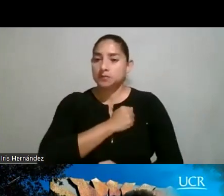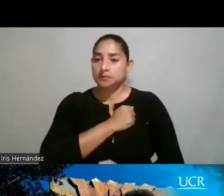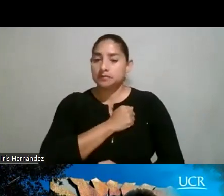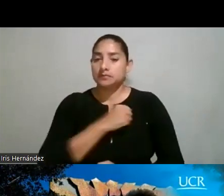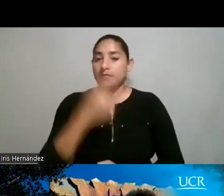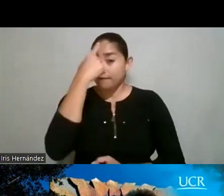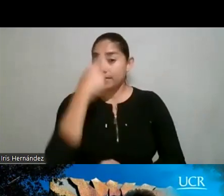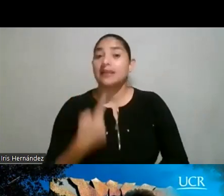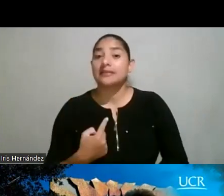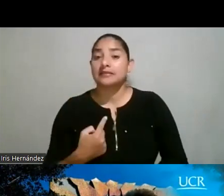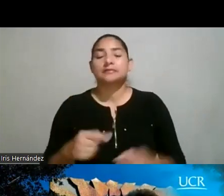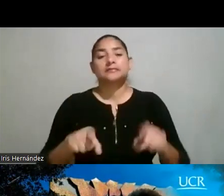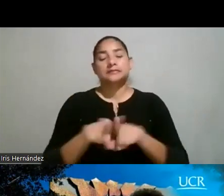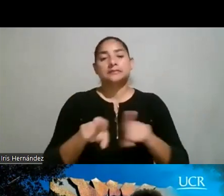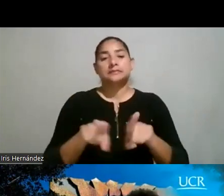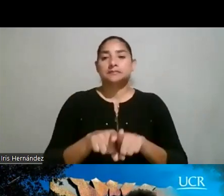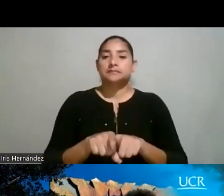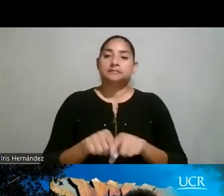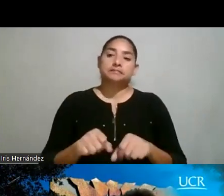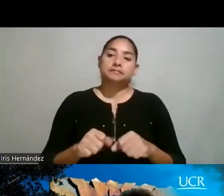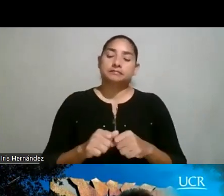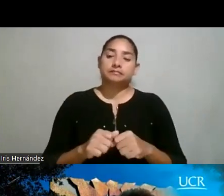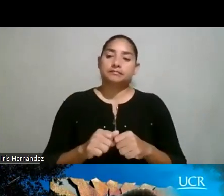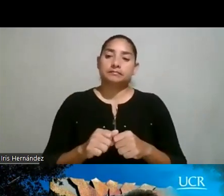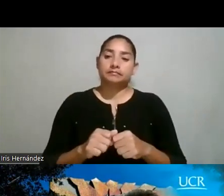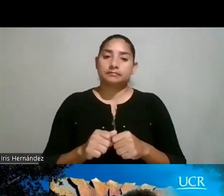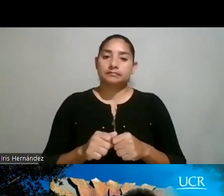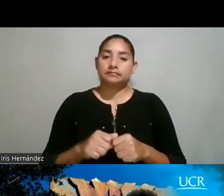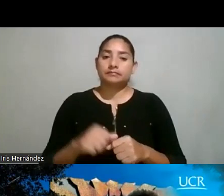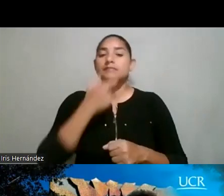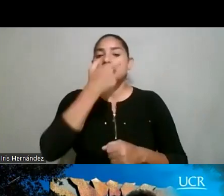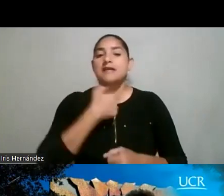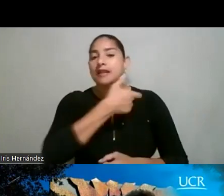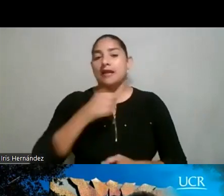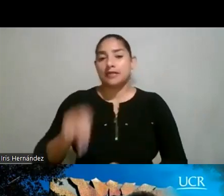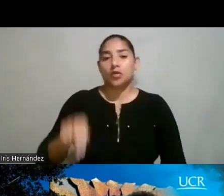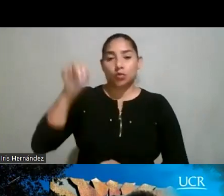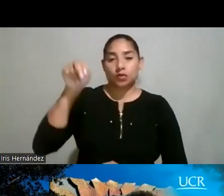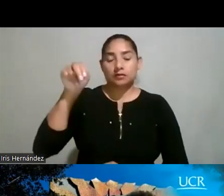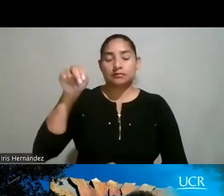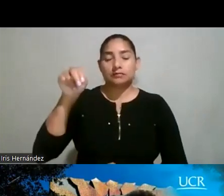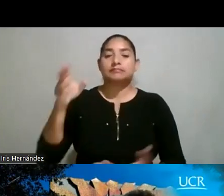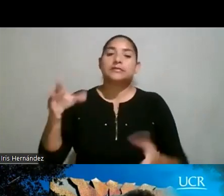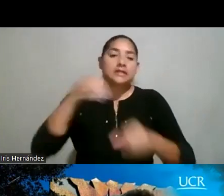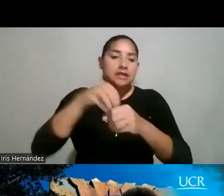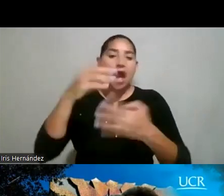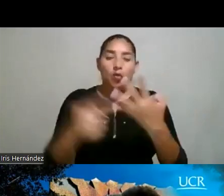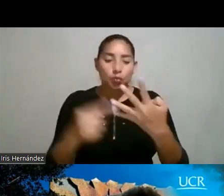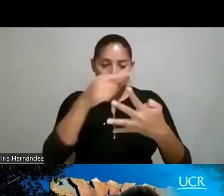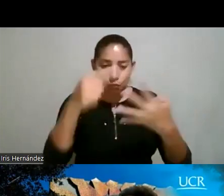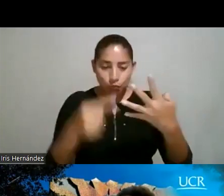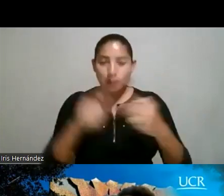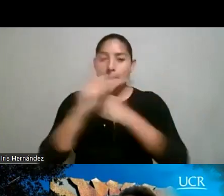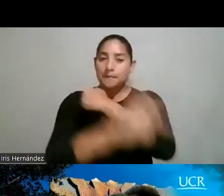Finlandia y, eh, e Irlanda del Norte. Y con, y entre ellos, igual nosotros,